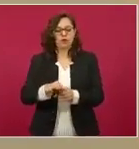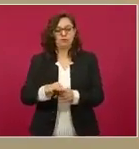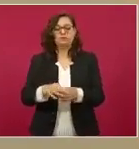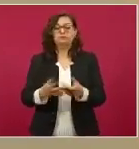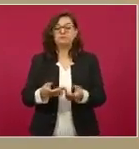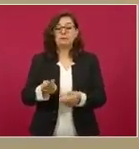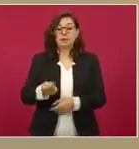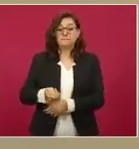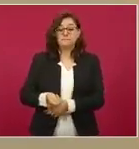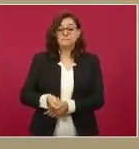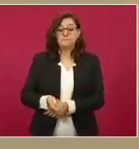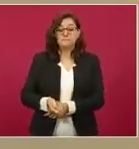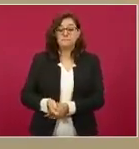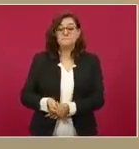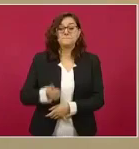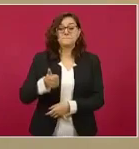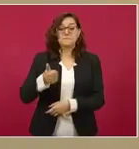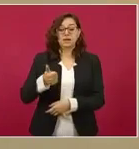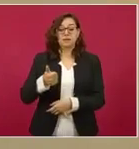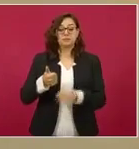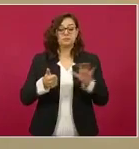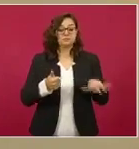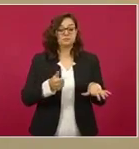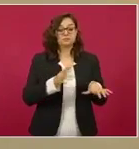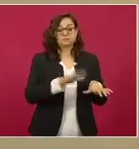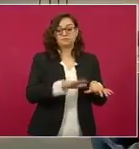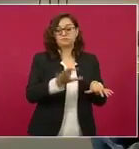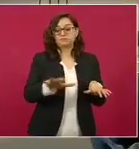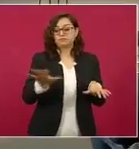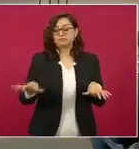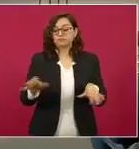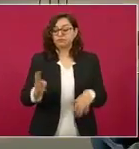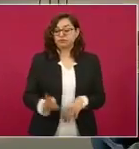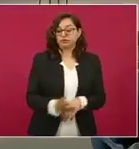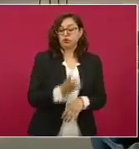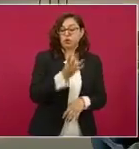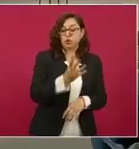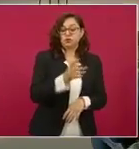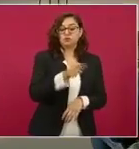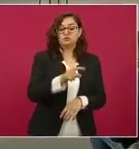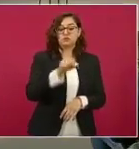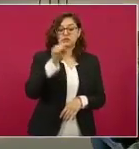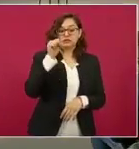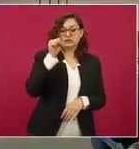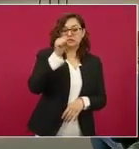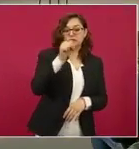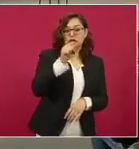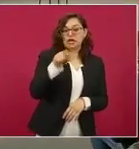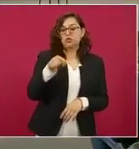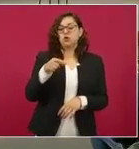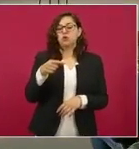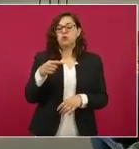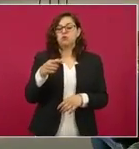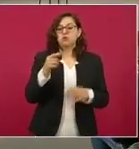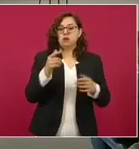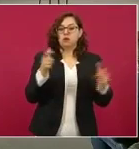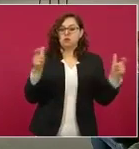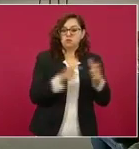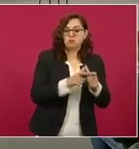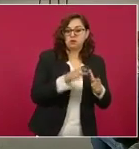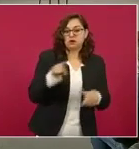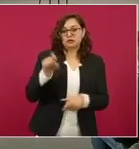secciones ganaron por parte de la oposición. También un punto